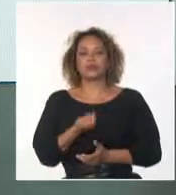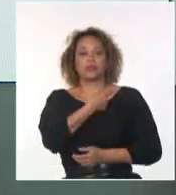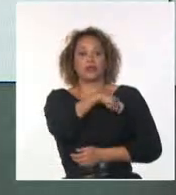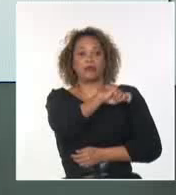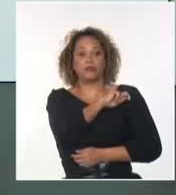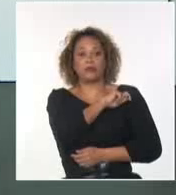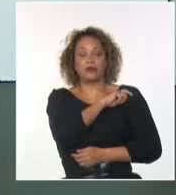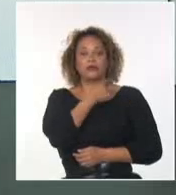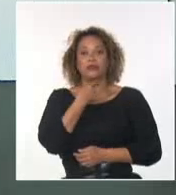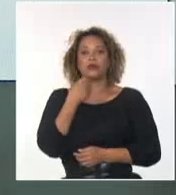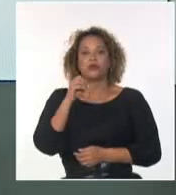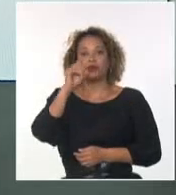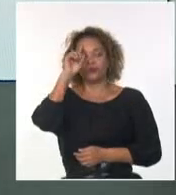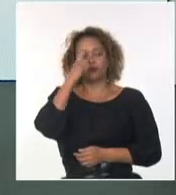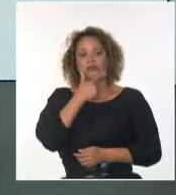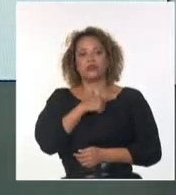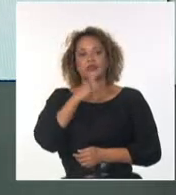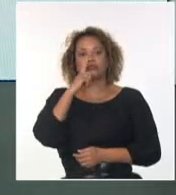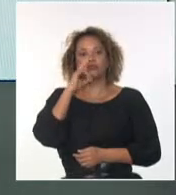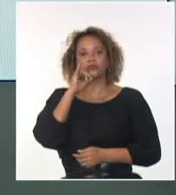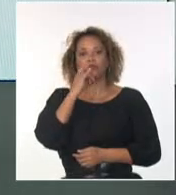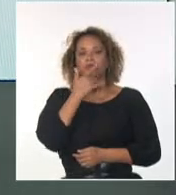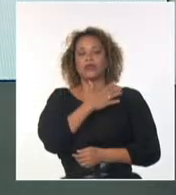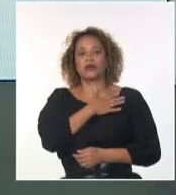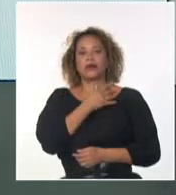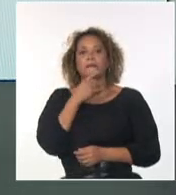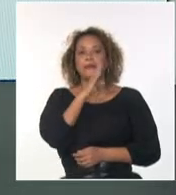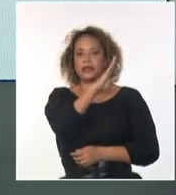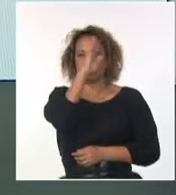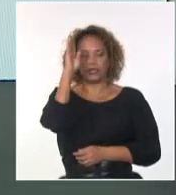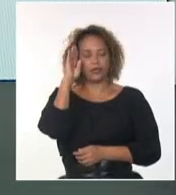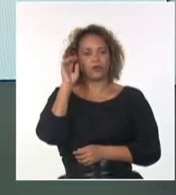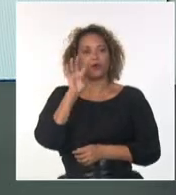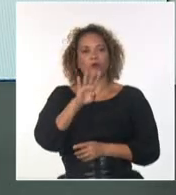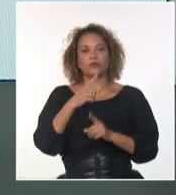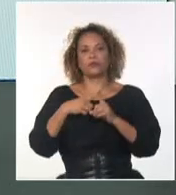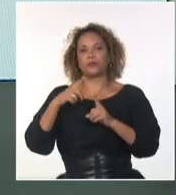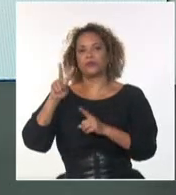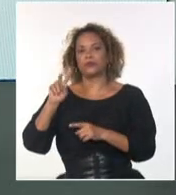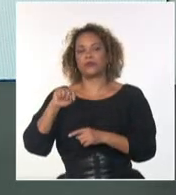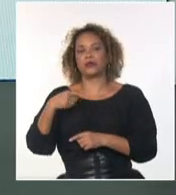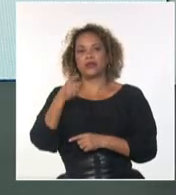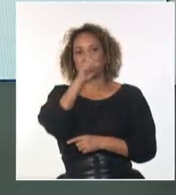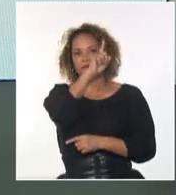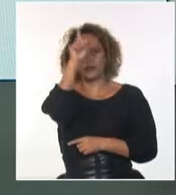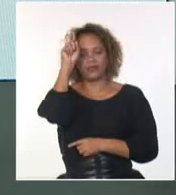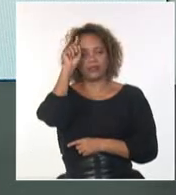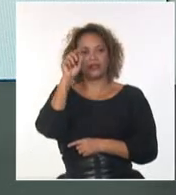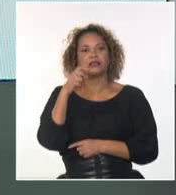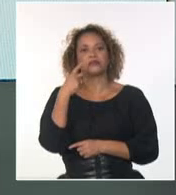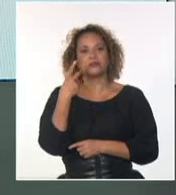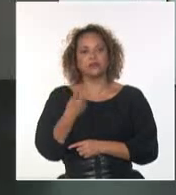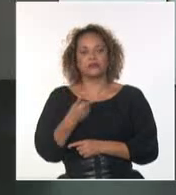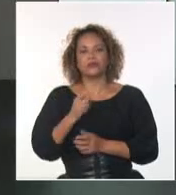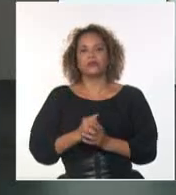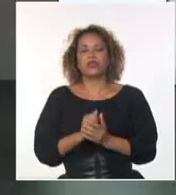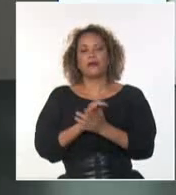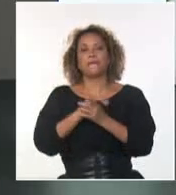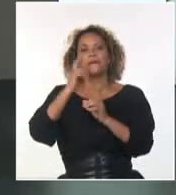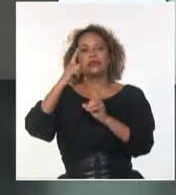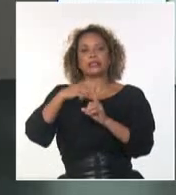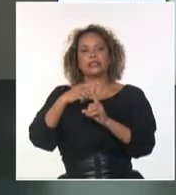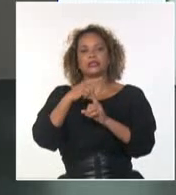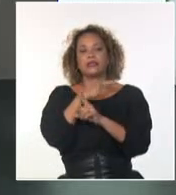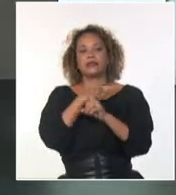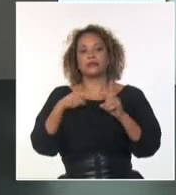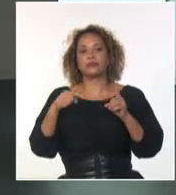Osasuna aterriza el Barcelona con goleada de 4 a 2. Mañana Real Madrid ante Atlético de Madrid. Y Matanzas dividió